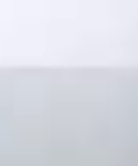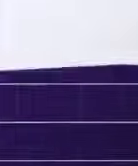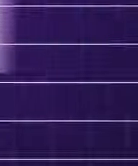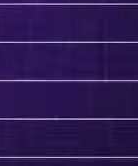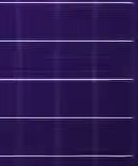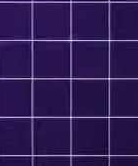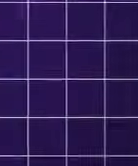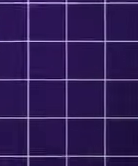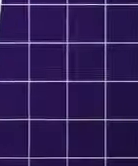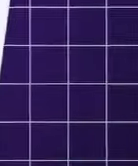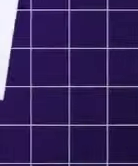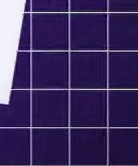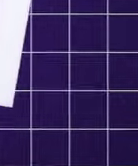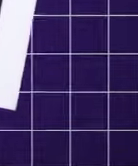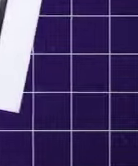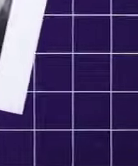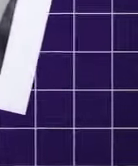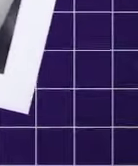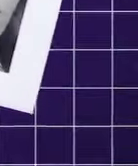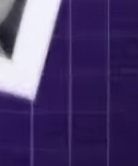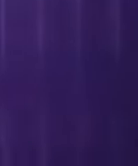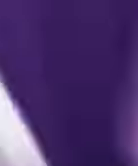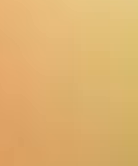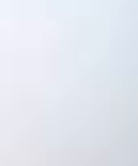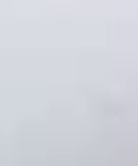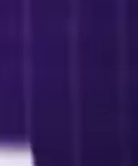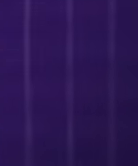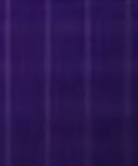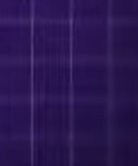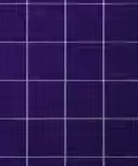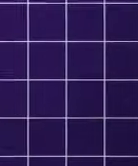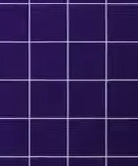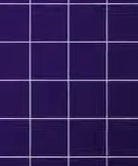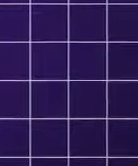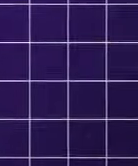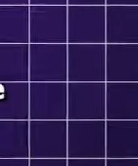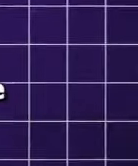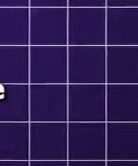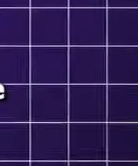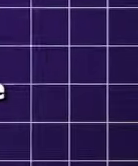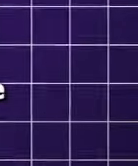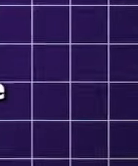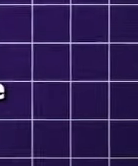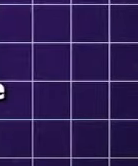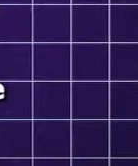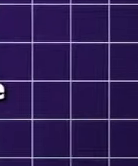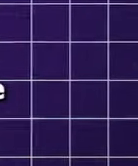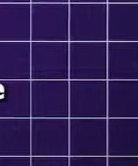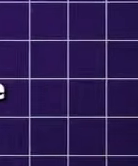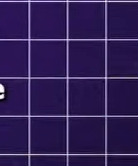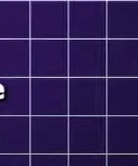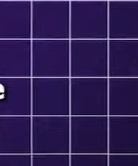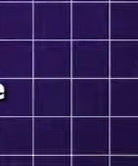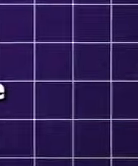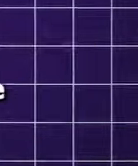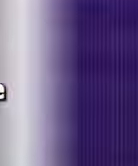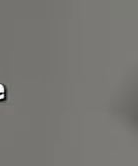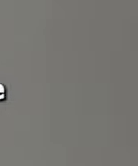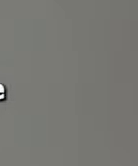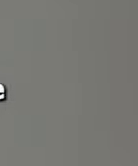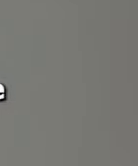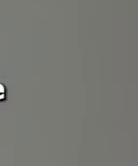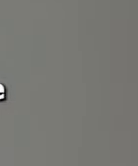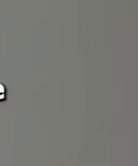política de género contar con un número igual de candidaturas y acceder a todos los cargos de elección popular nuestra lucha tuvo resultados y hoy el tribunal